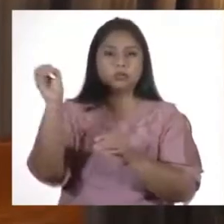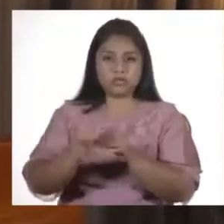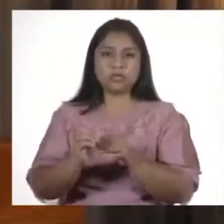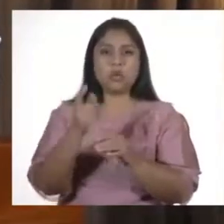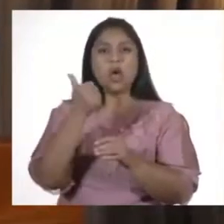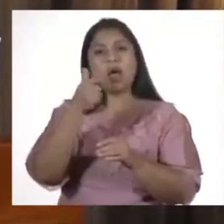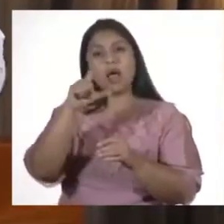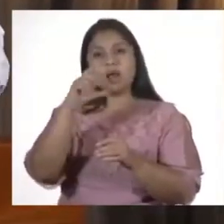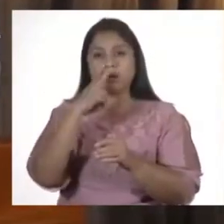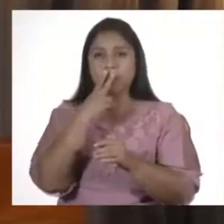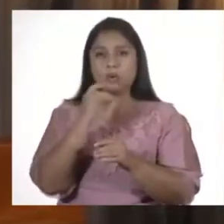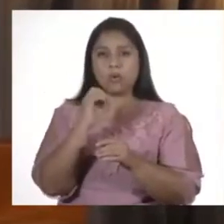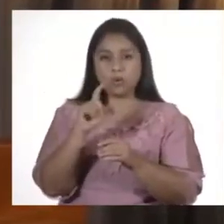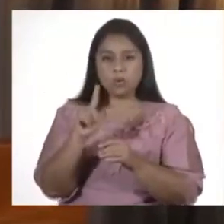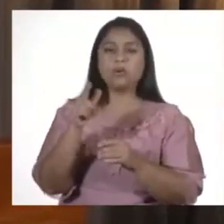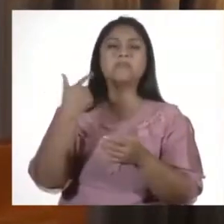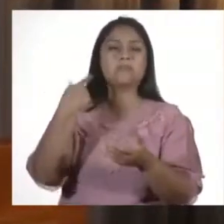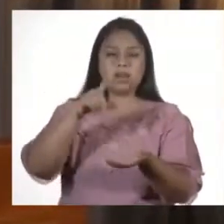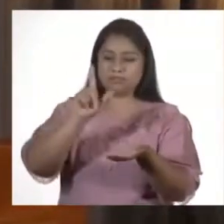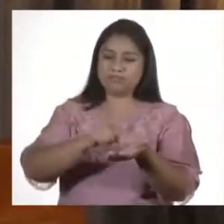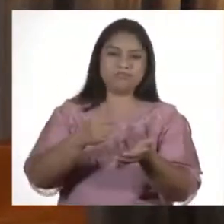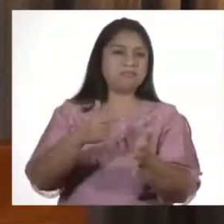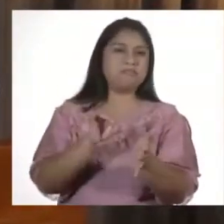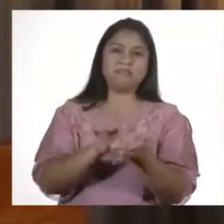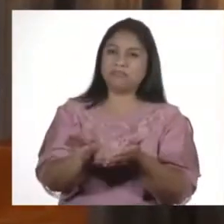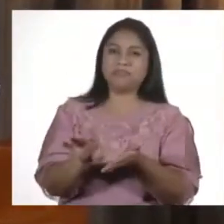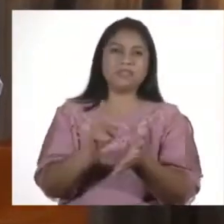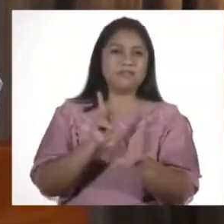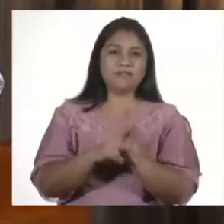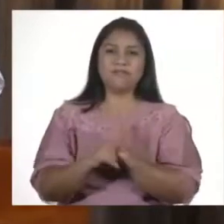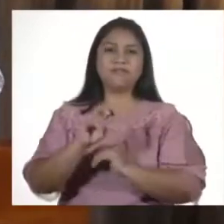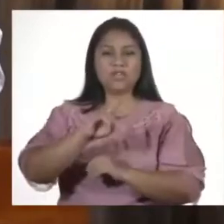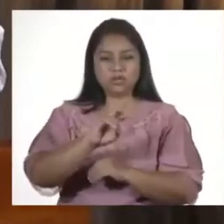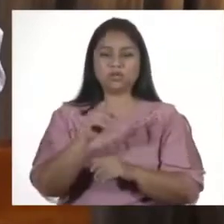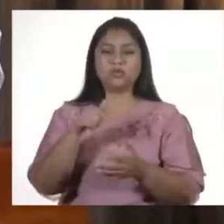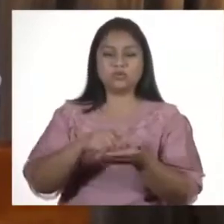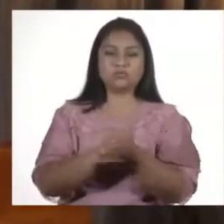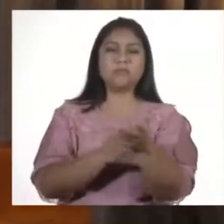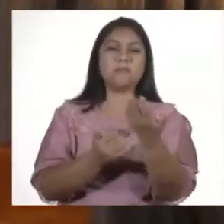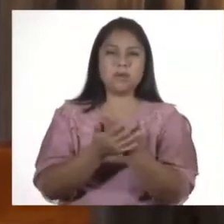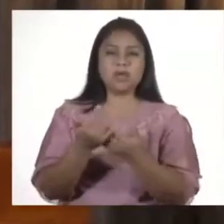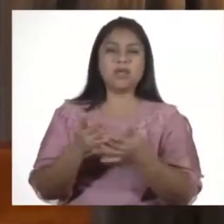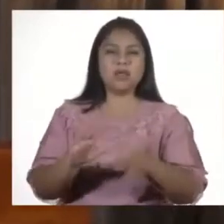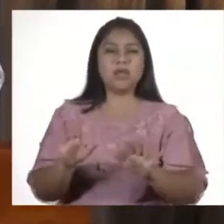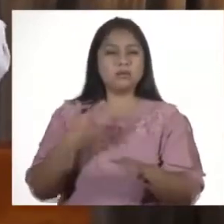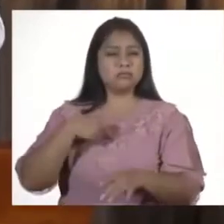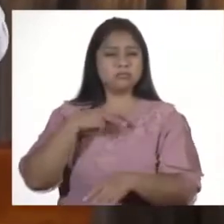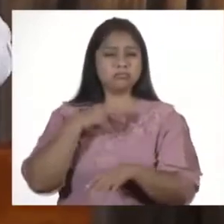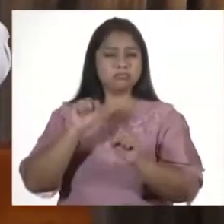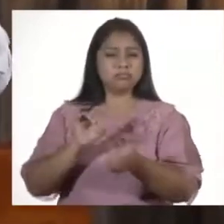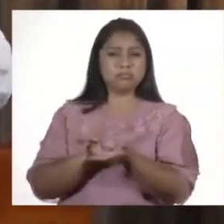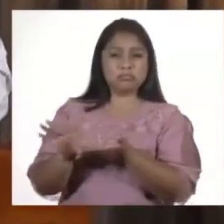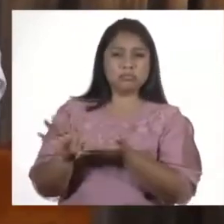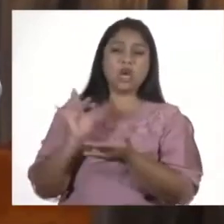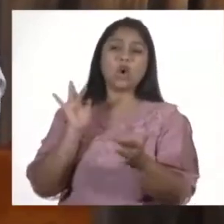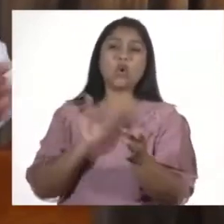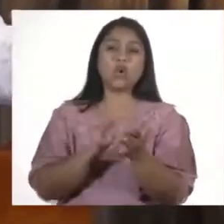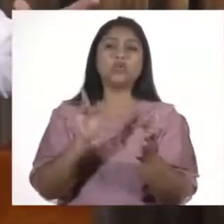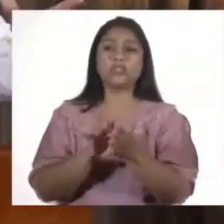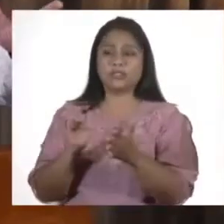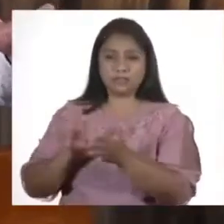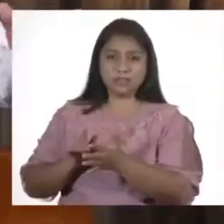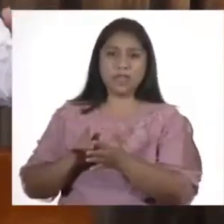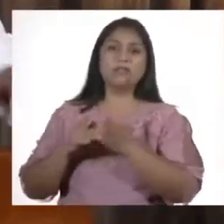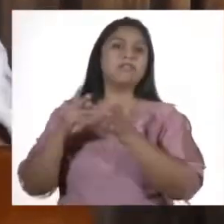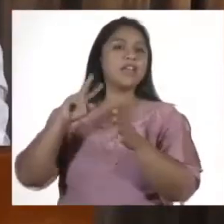para lograr matar el virus en nuestras manos. Si nosotros logramos erradicar la posibilidad de que haya contacto,